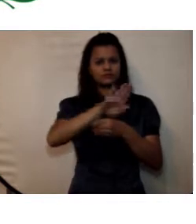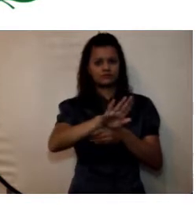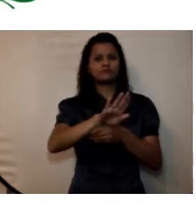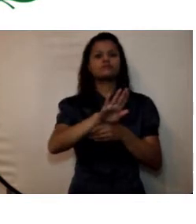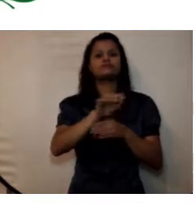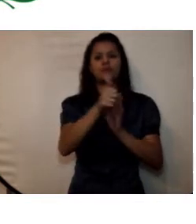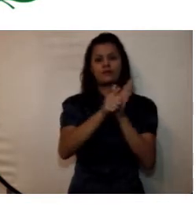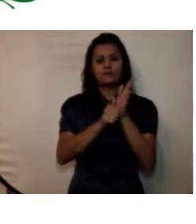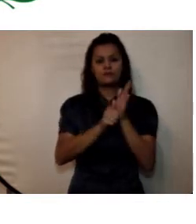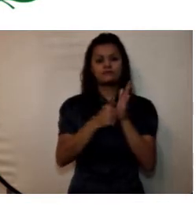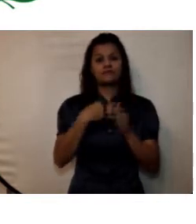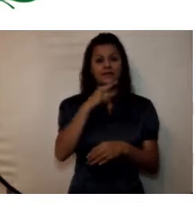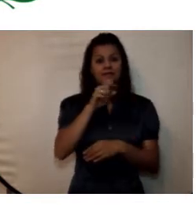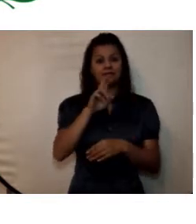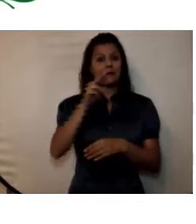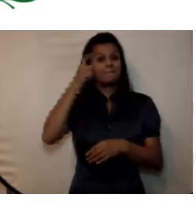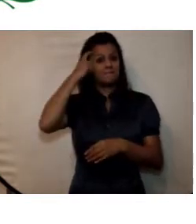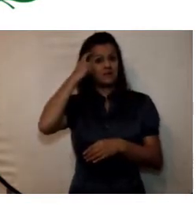minoritarios